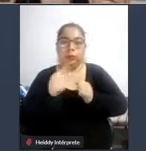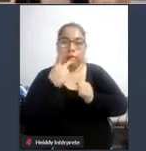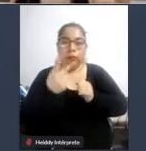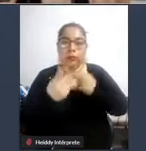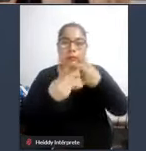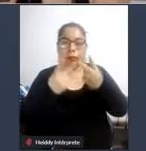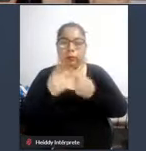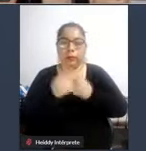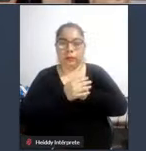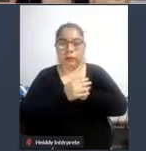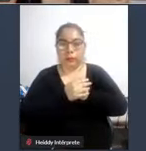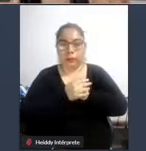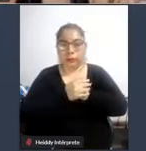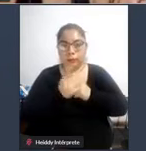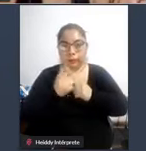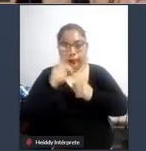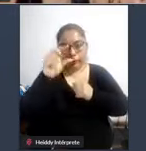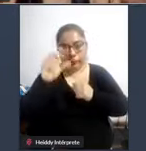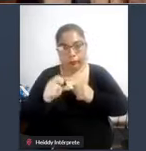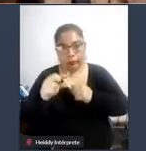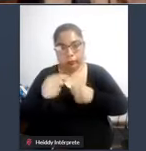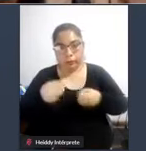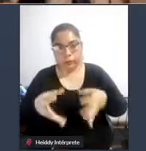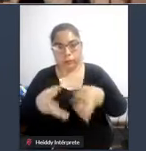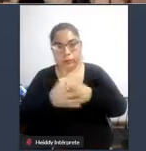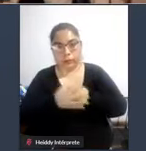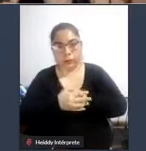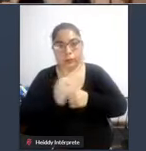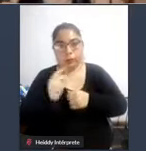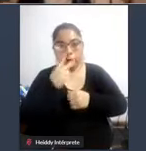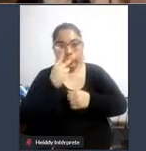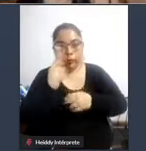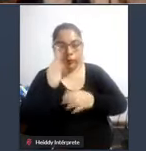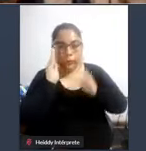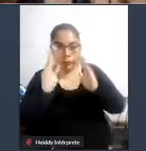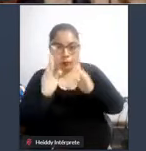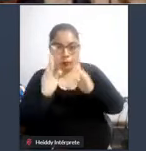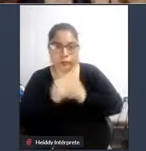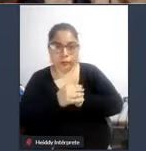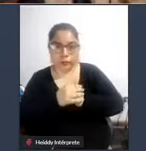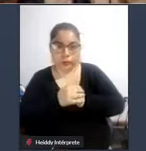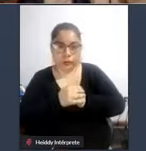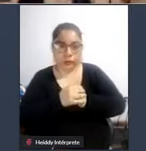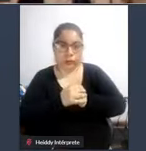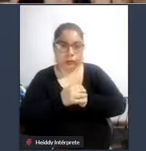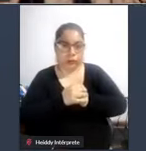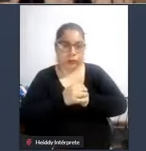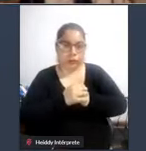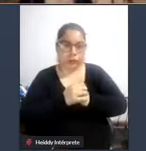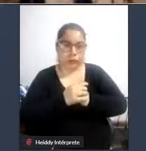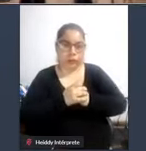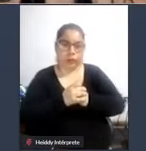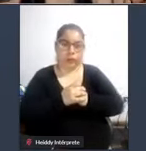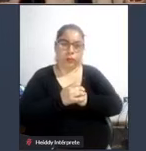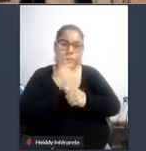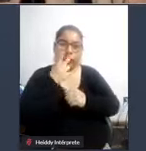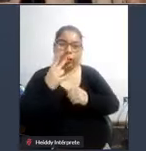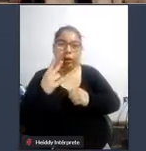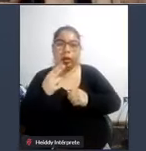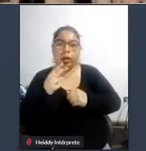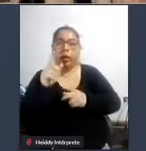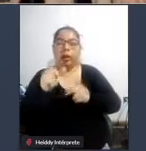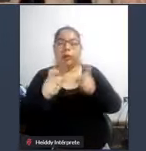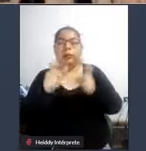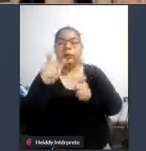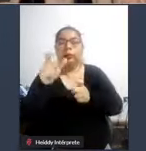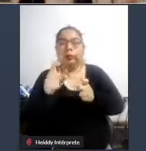Marivero que esto genera menos gasto y eso es verdad si lo vemos desde esa medida desde una ciudad accesible hecha para todos y